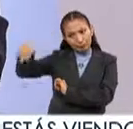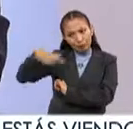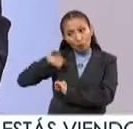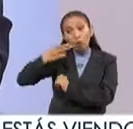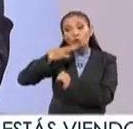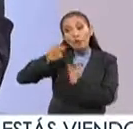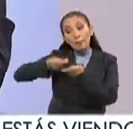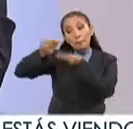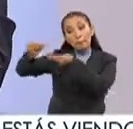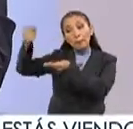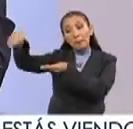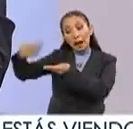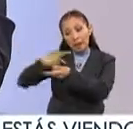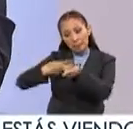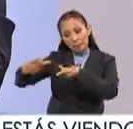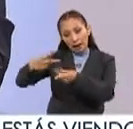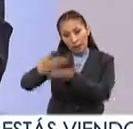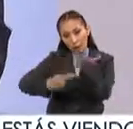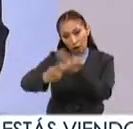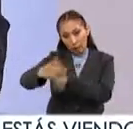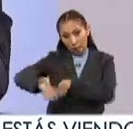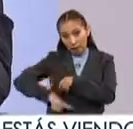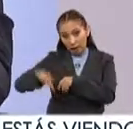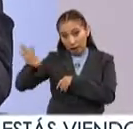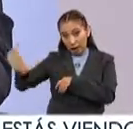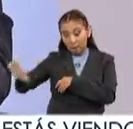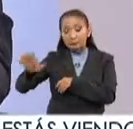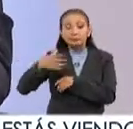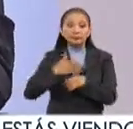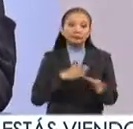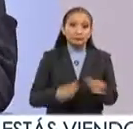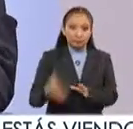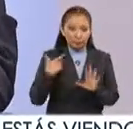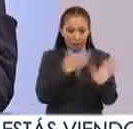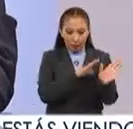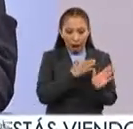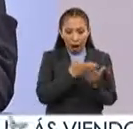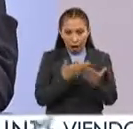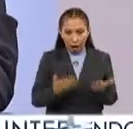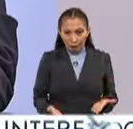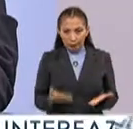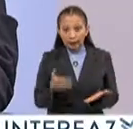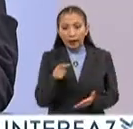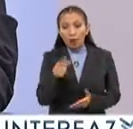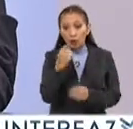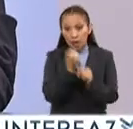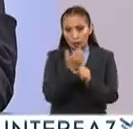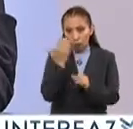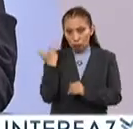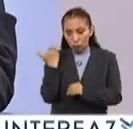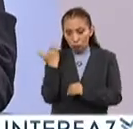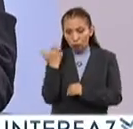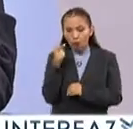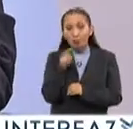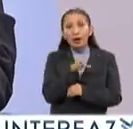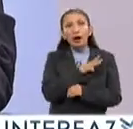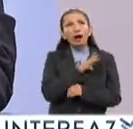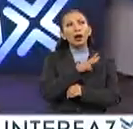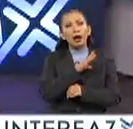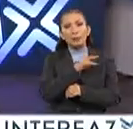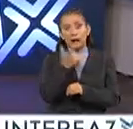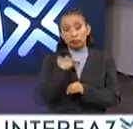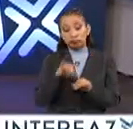que los utilicen el diseño de políticas públicas. En el caso del año pasado, hubo,